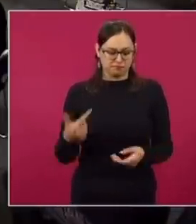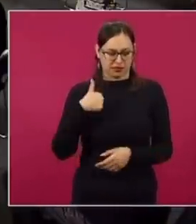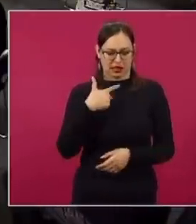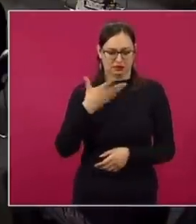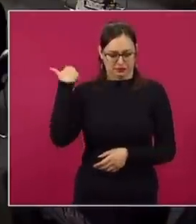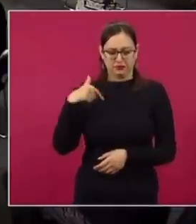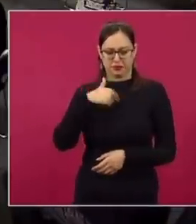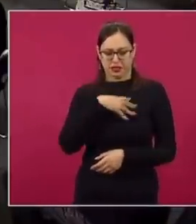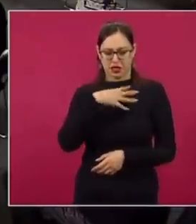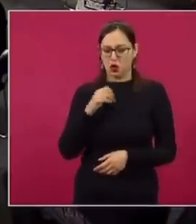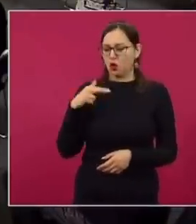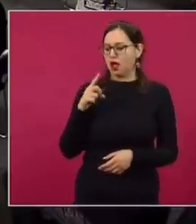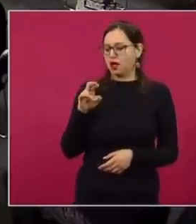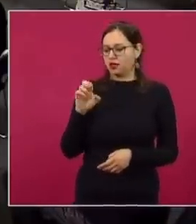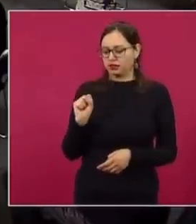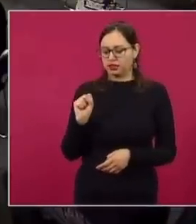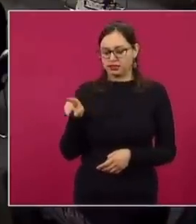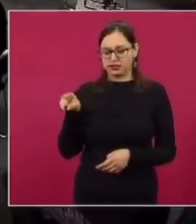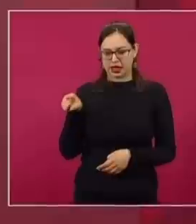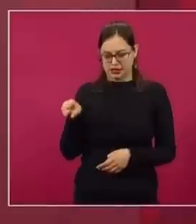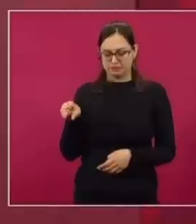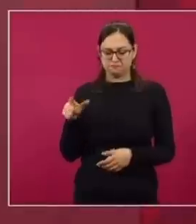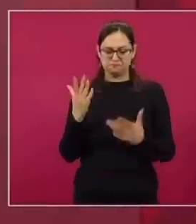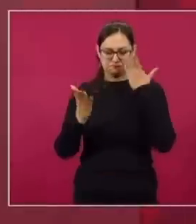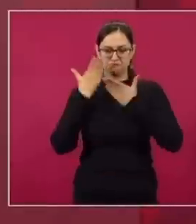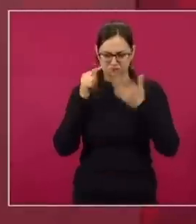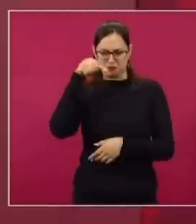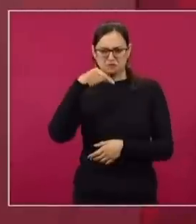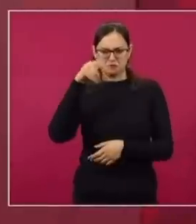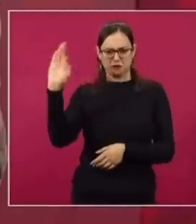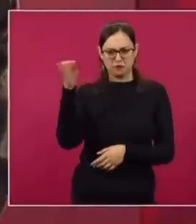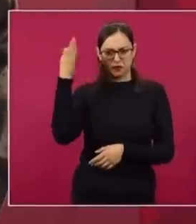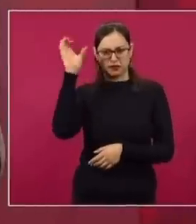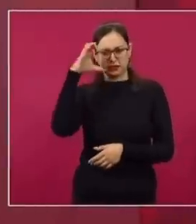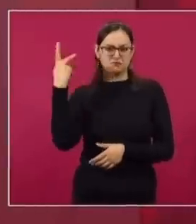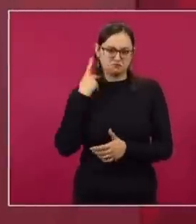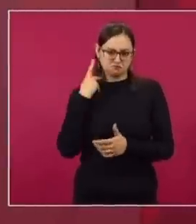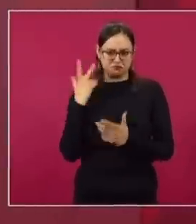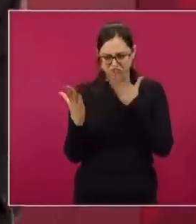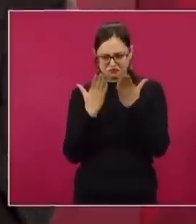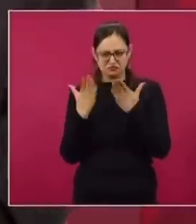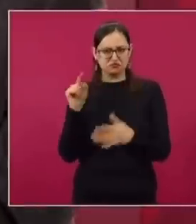en la Facultad de Ciencias Políticas y entró un maestro